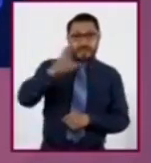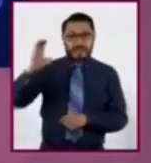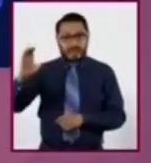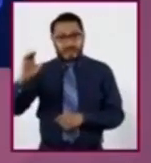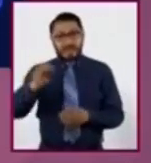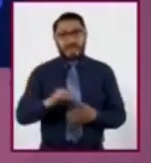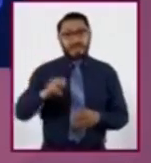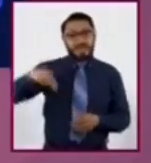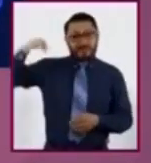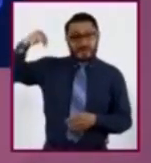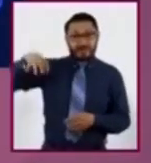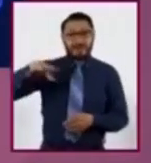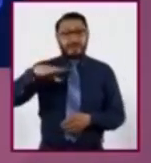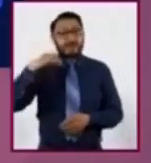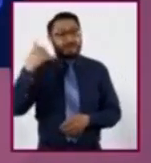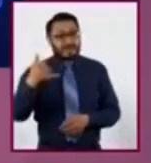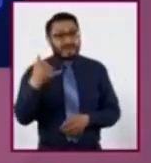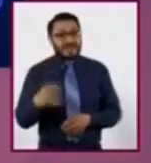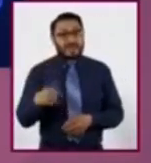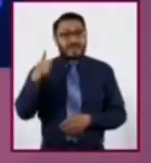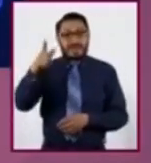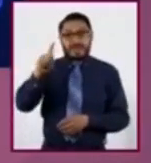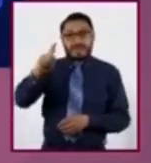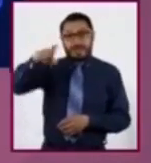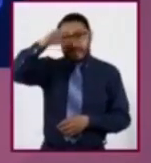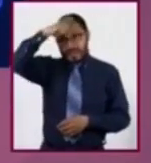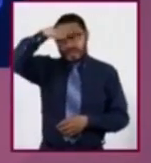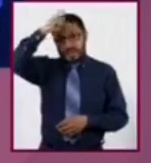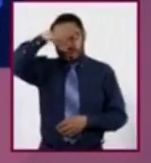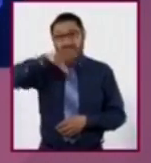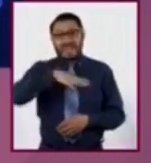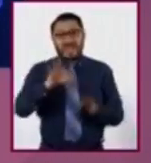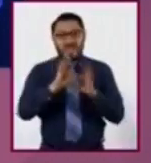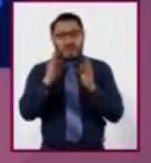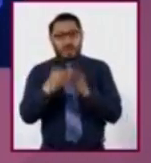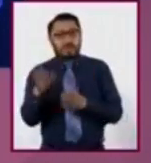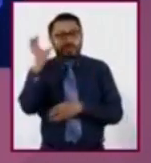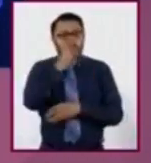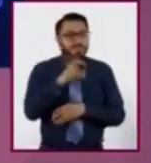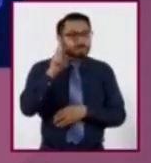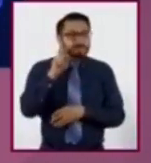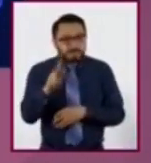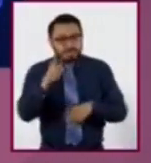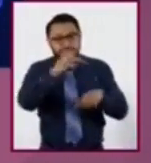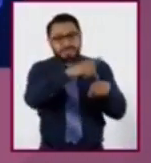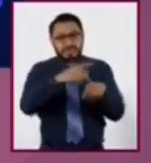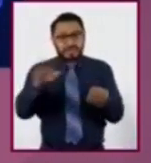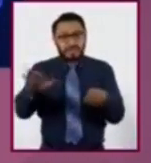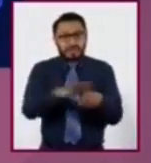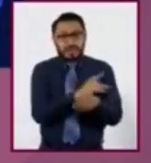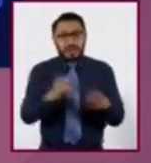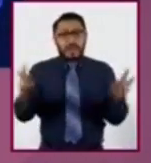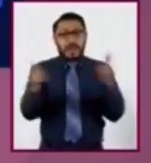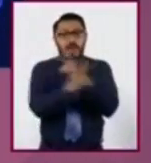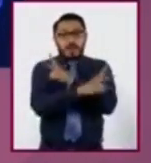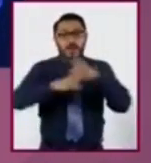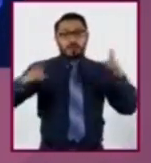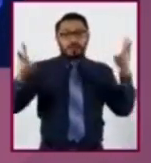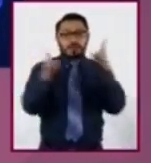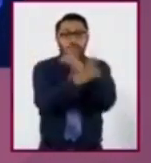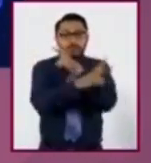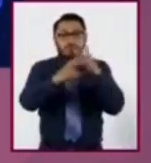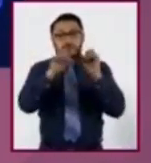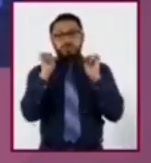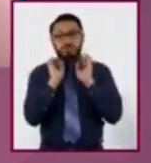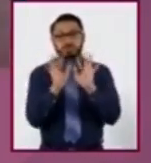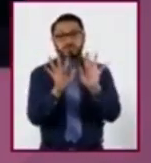bella región de Capadocia, en Turquía, las formas curiosas de las rocas han sido modeladas por la erosión del viento a lo largo de millones de